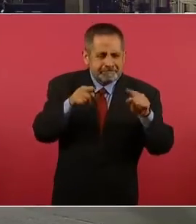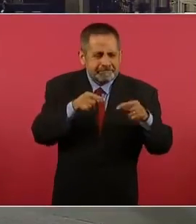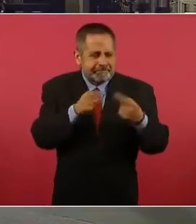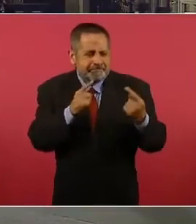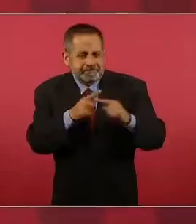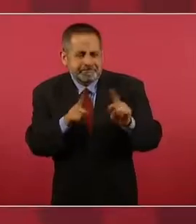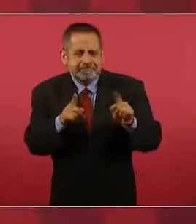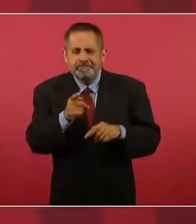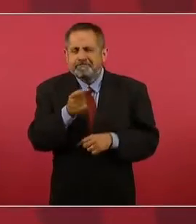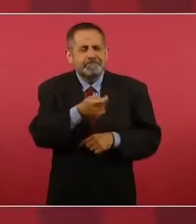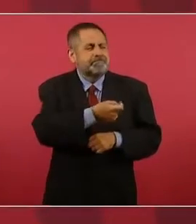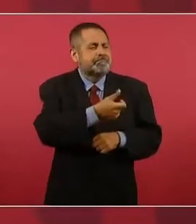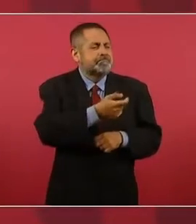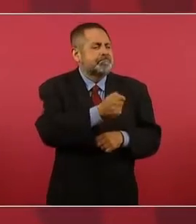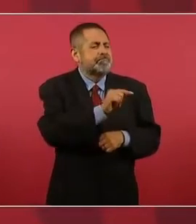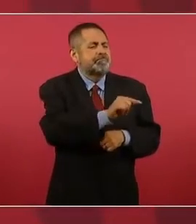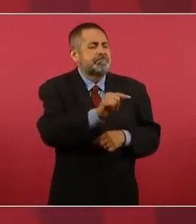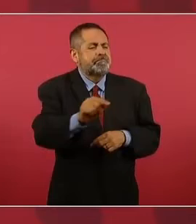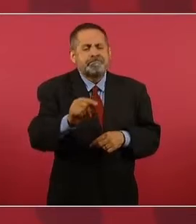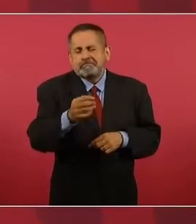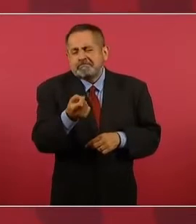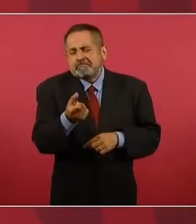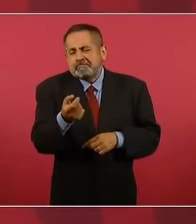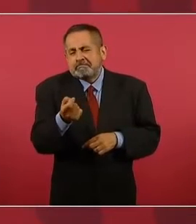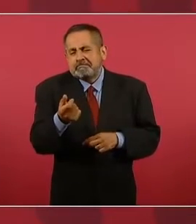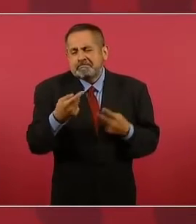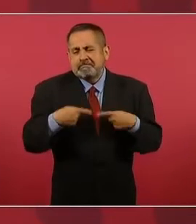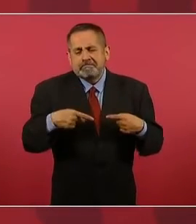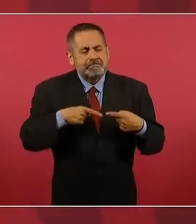con muy pocos empresarios.